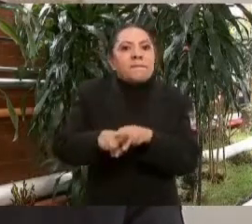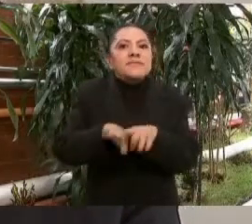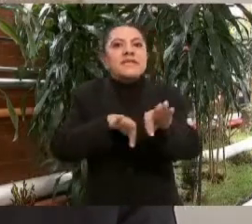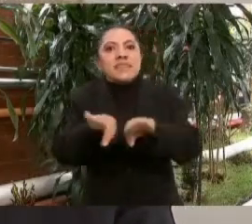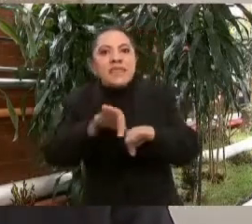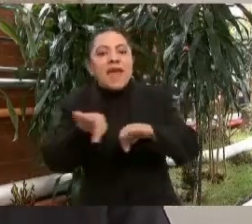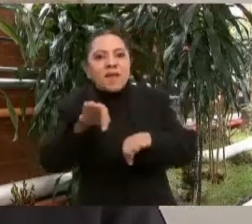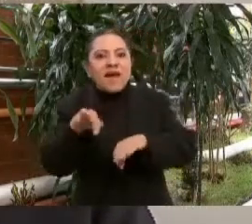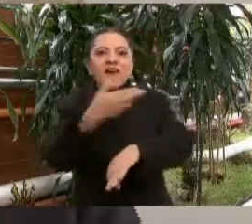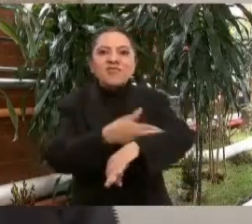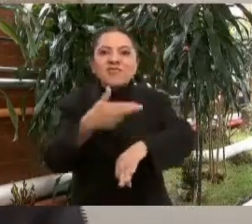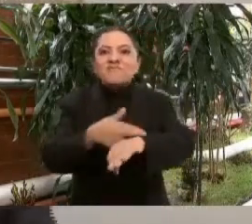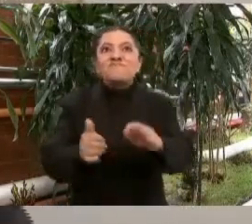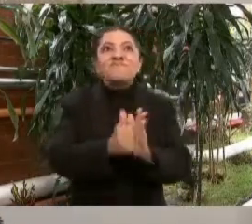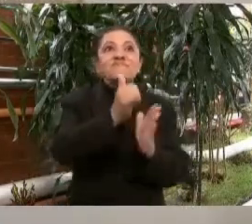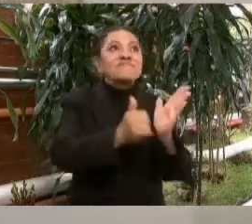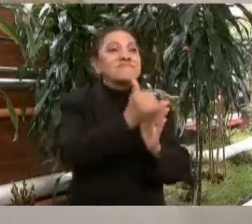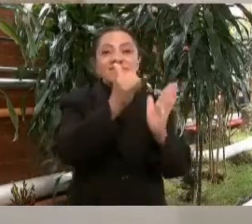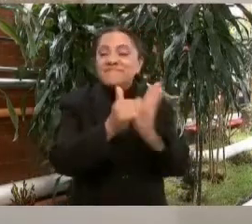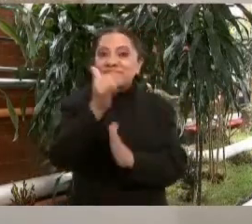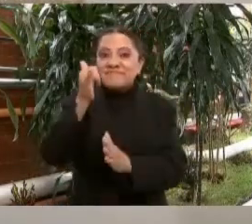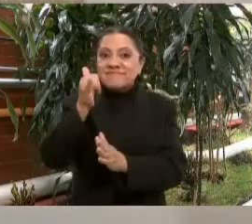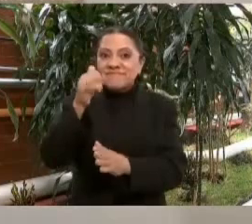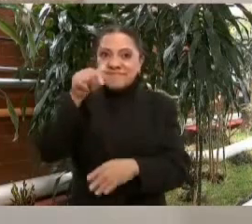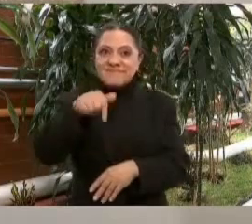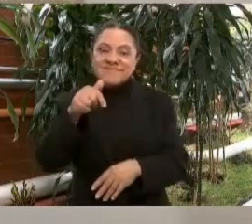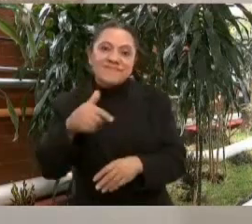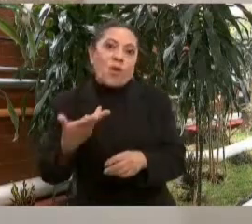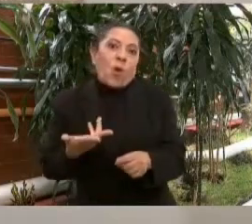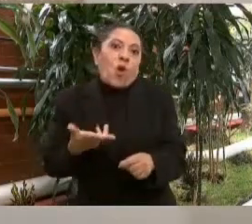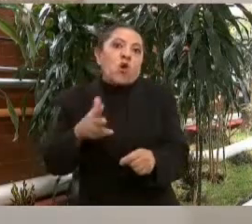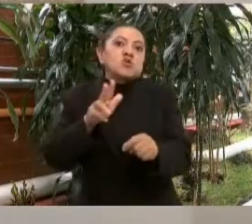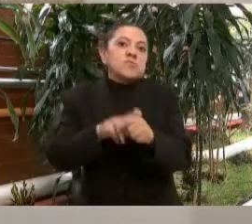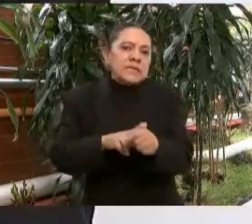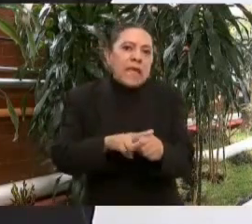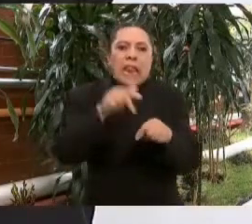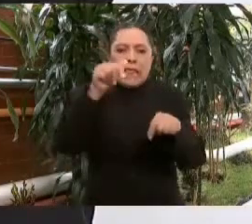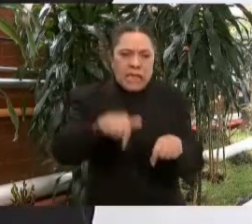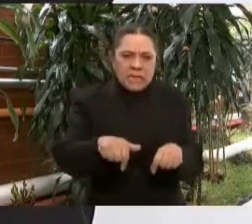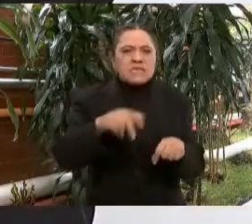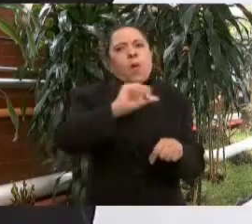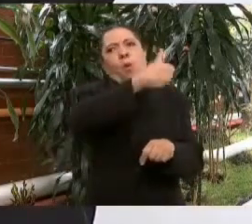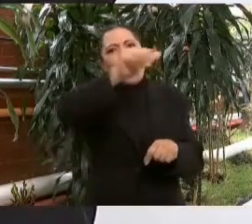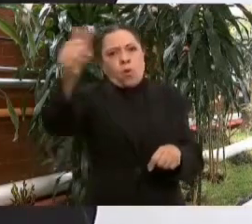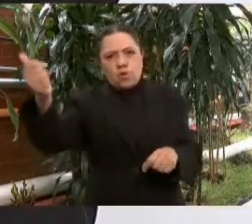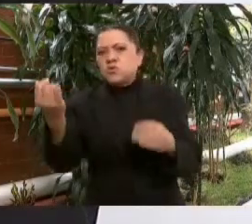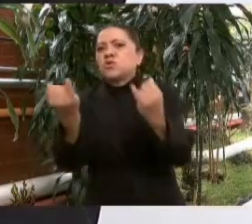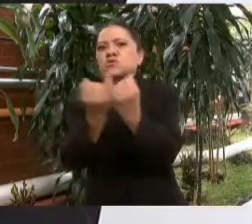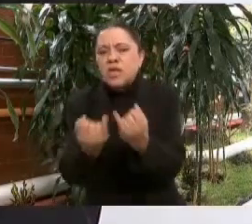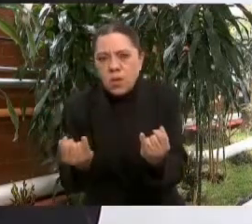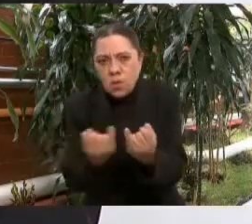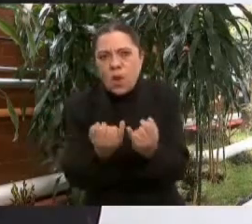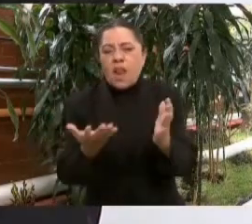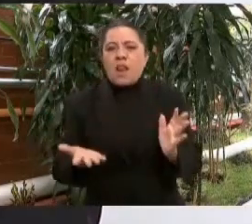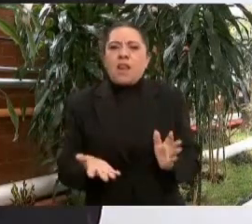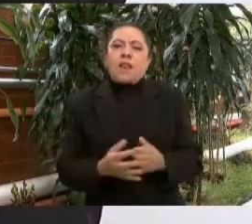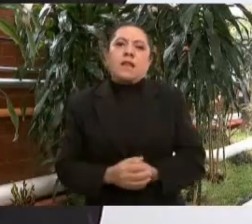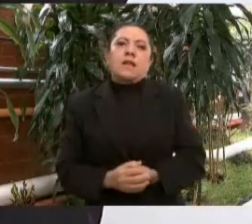de rehabilitación de hospitales. En el caso